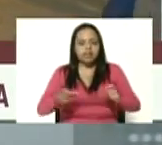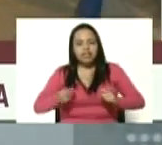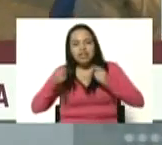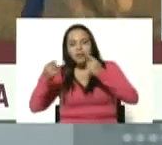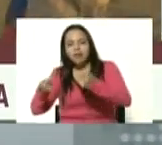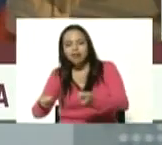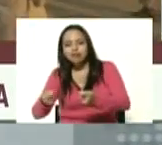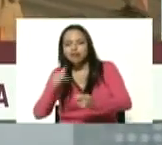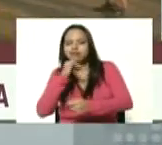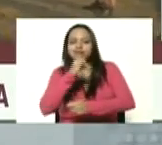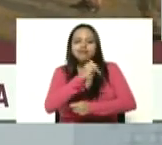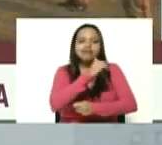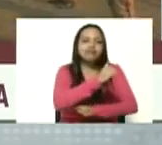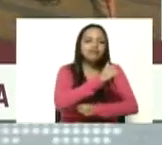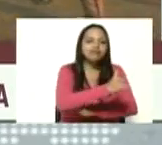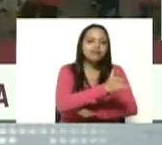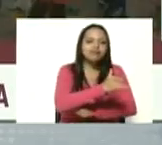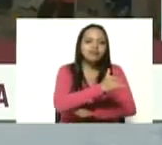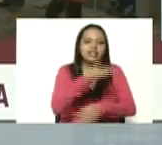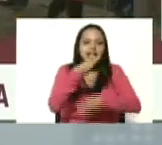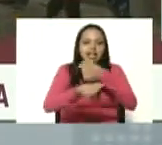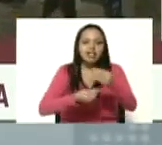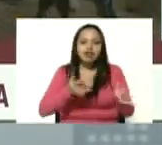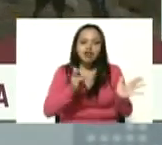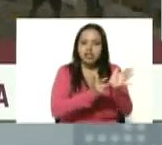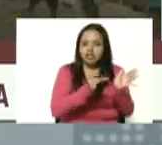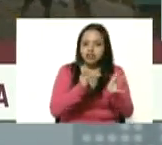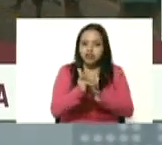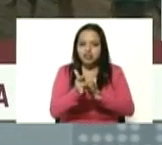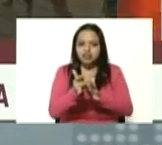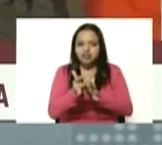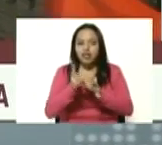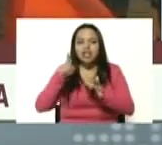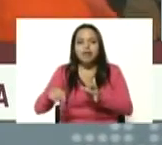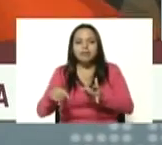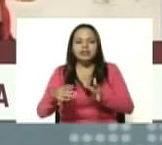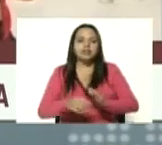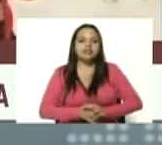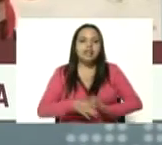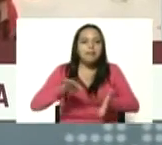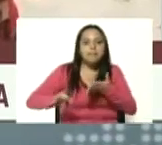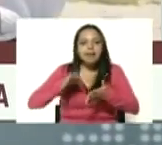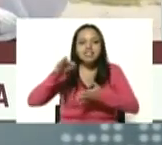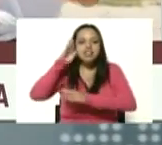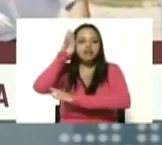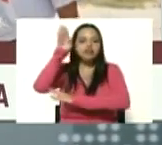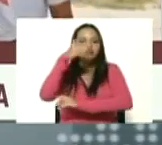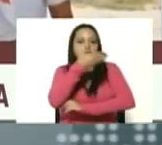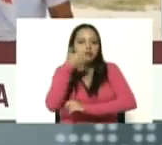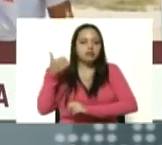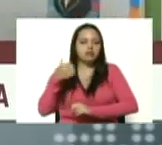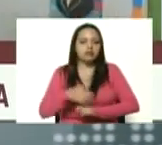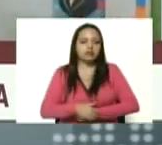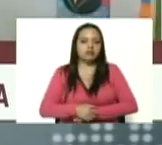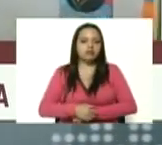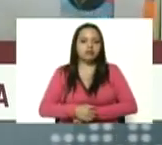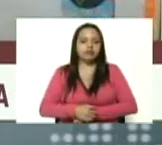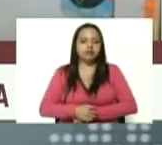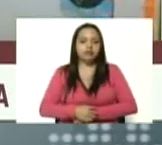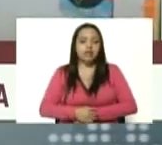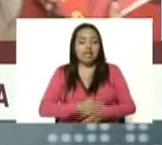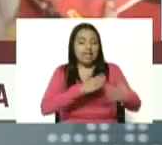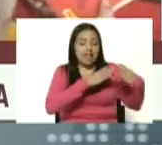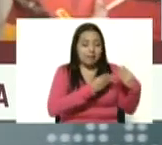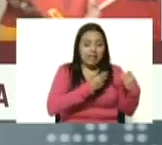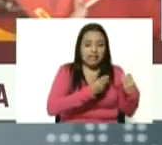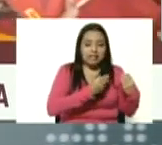de nuestro señor Jesucristo llevando la esperanza de que el futuro será mejor llevando la energía y la fuerza de